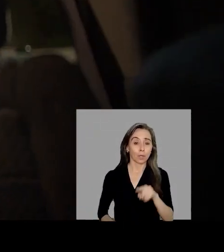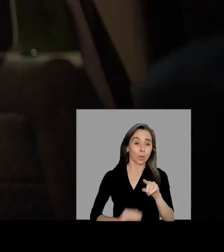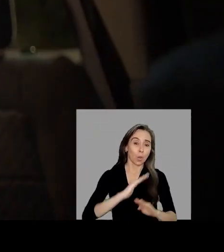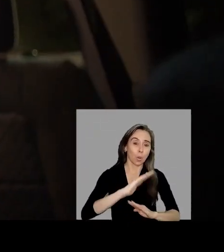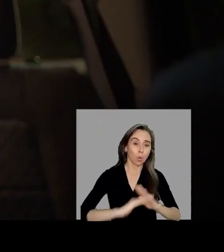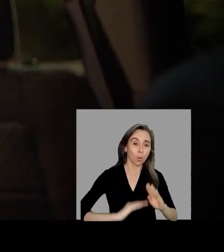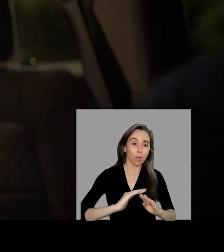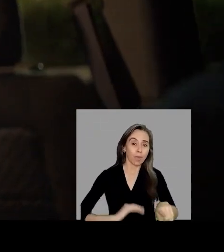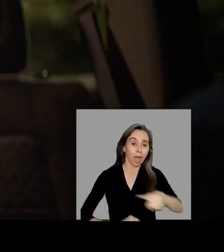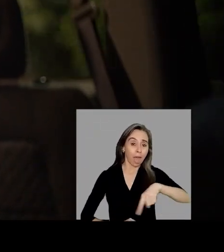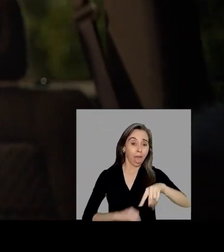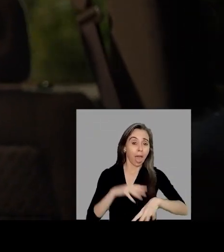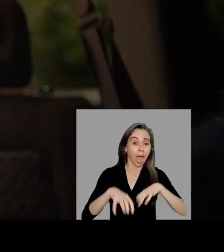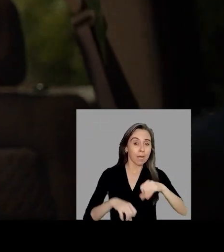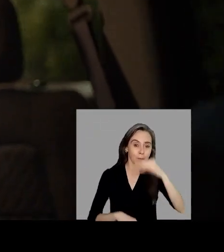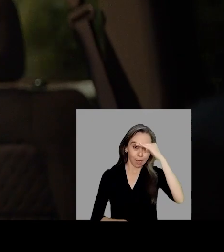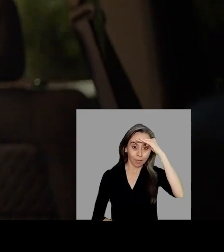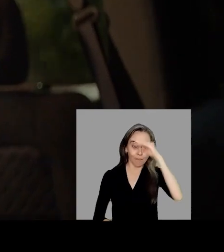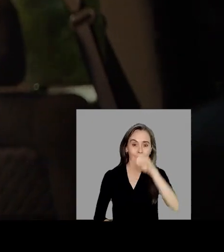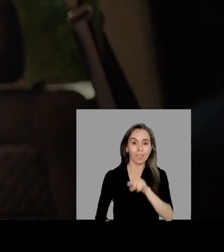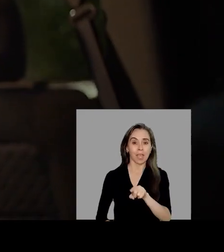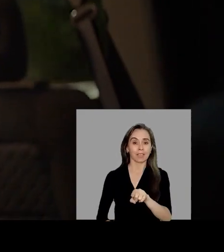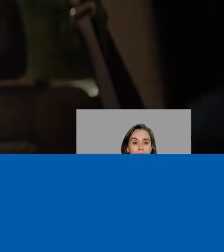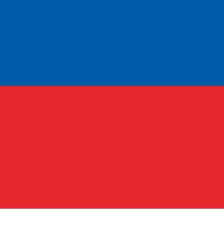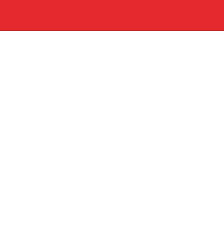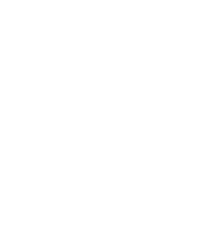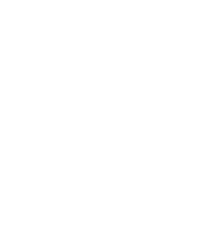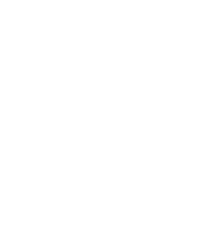Cuídalos. Ellos confían en ti.